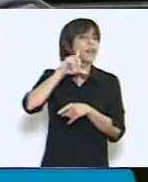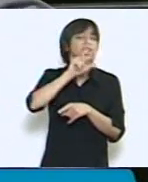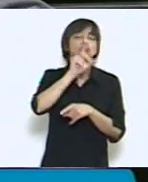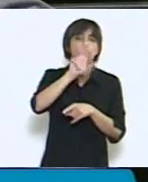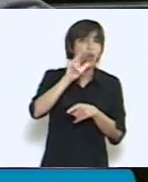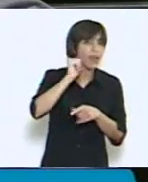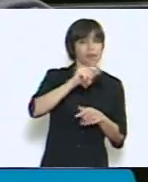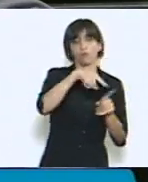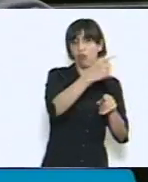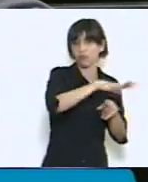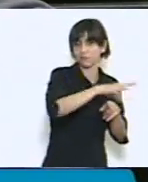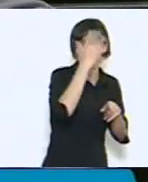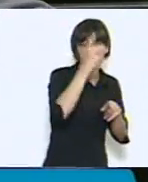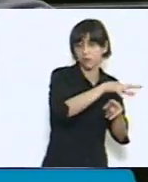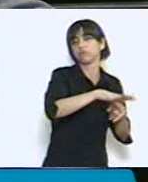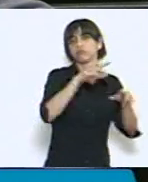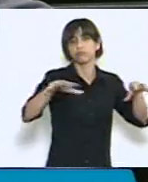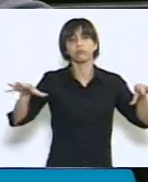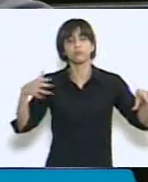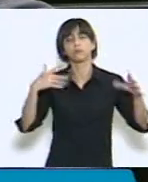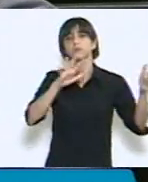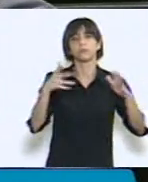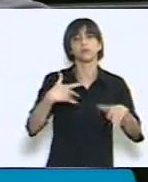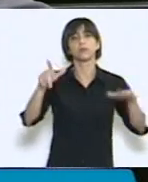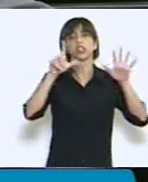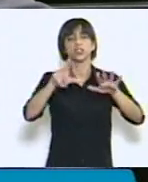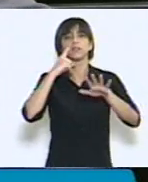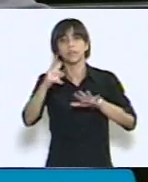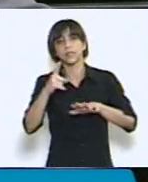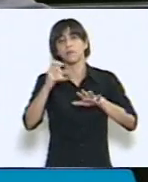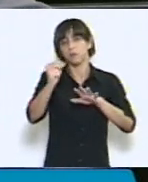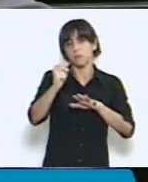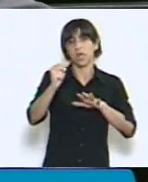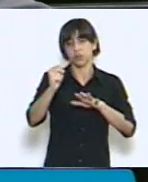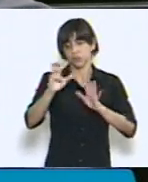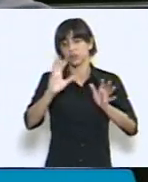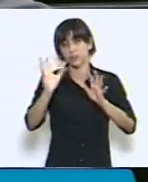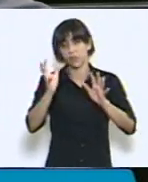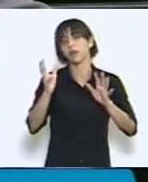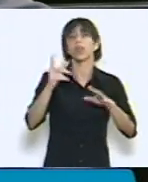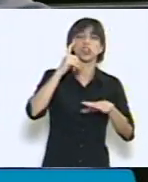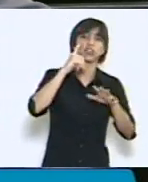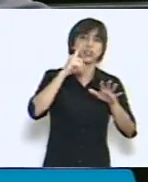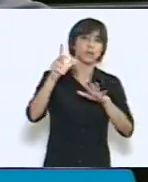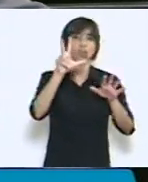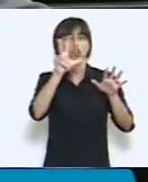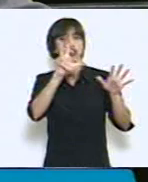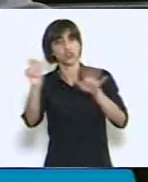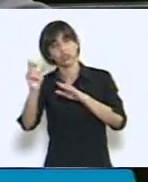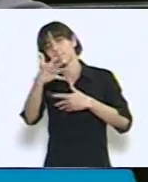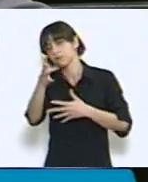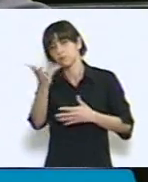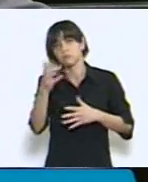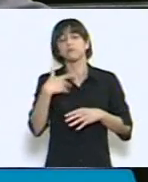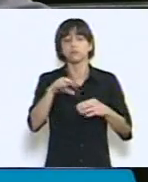centrales, por ejemplo, entre 7.000 pesos y 9.800, que es una franja más o que cae en los promedios de salario de salta, le tocaría